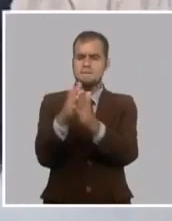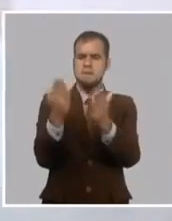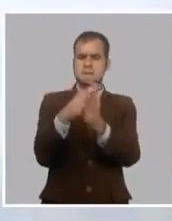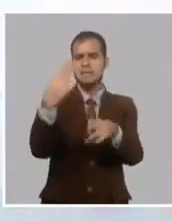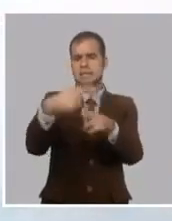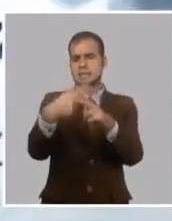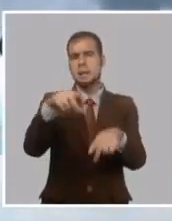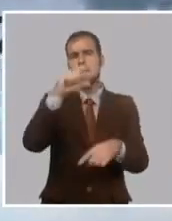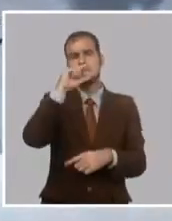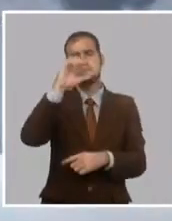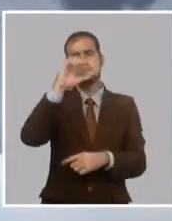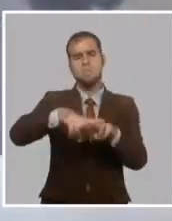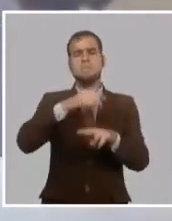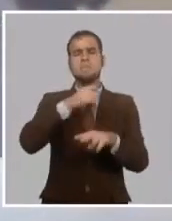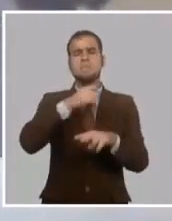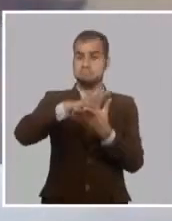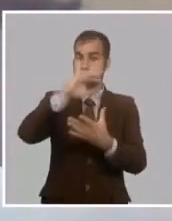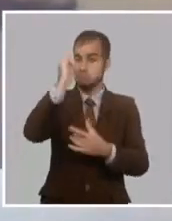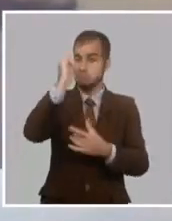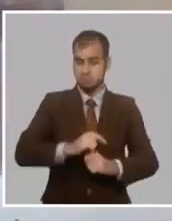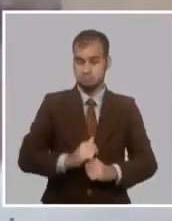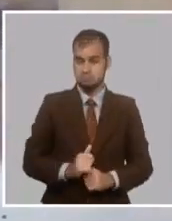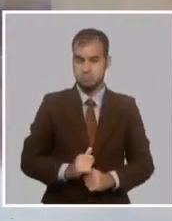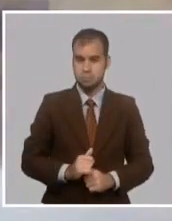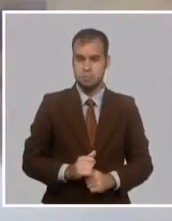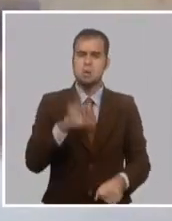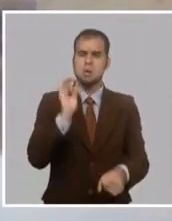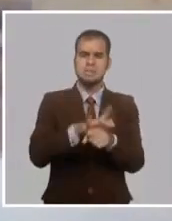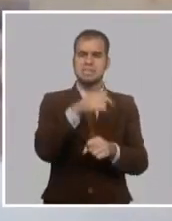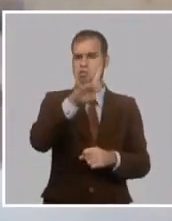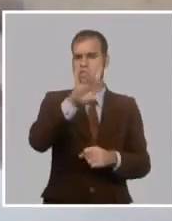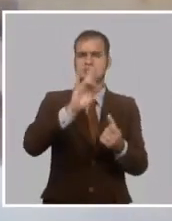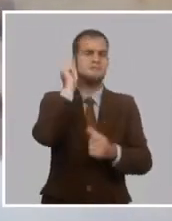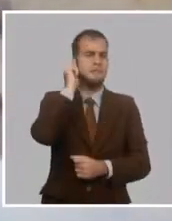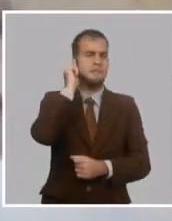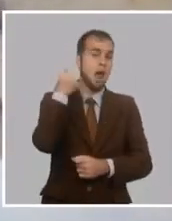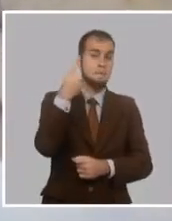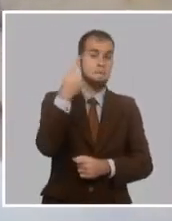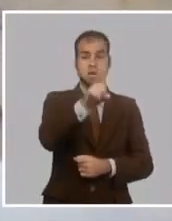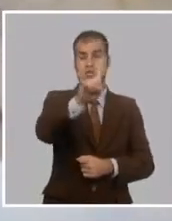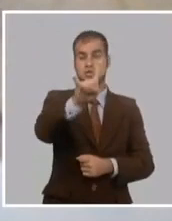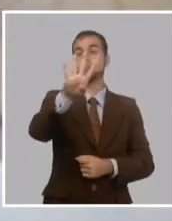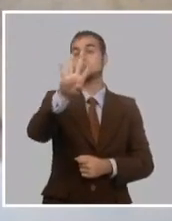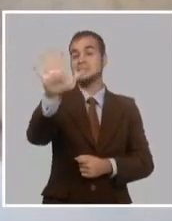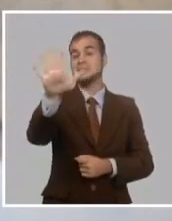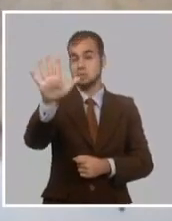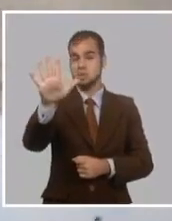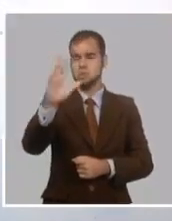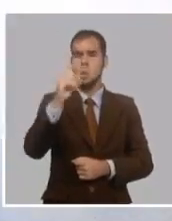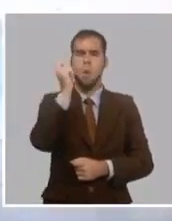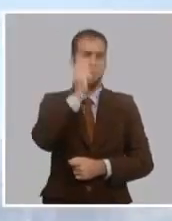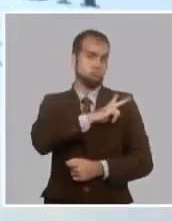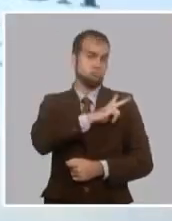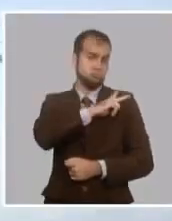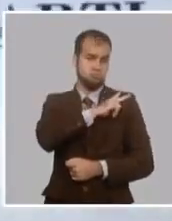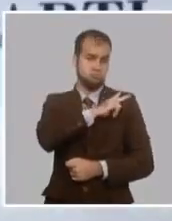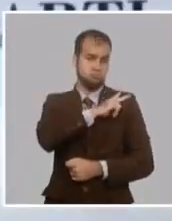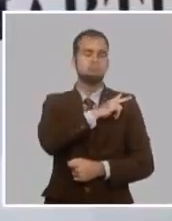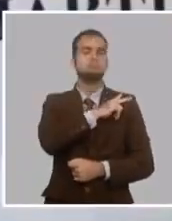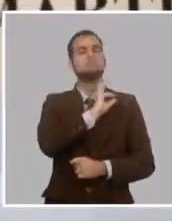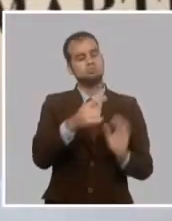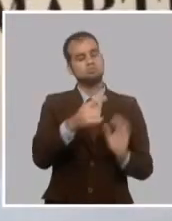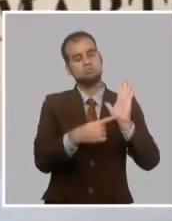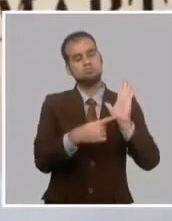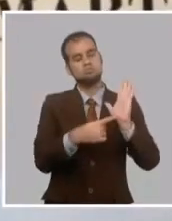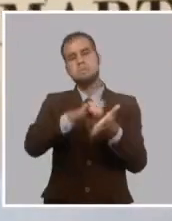El 19 de febrero de 1945, el senador Helio Filenos de Cárdenas presentó un proyecto de